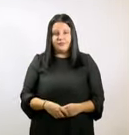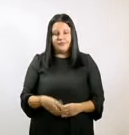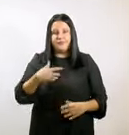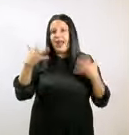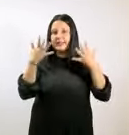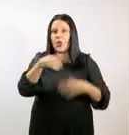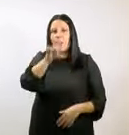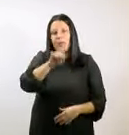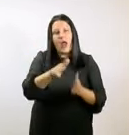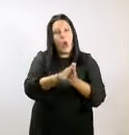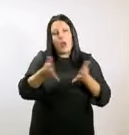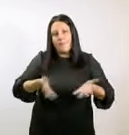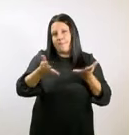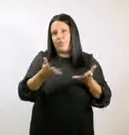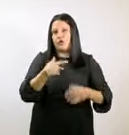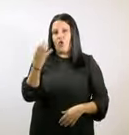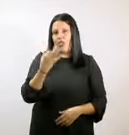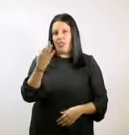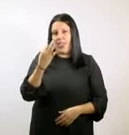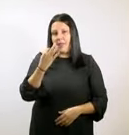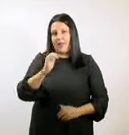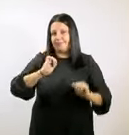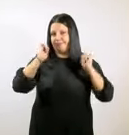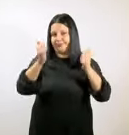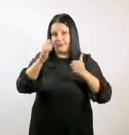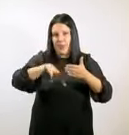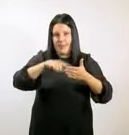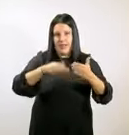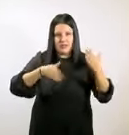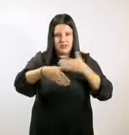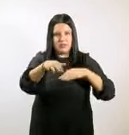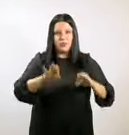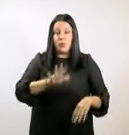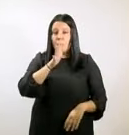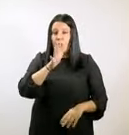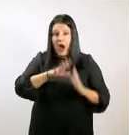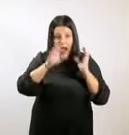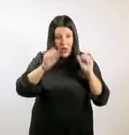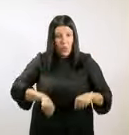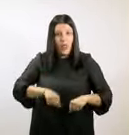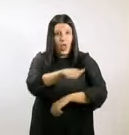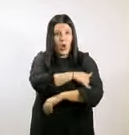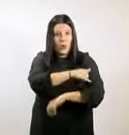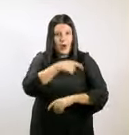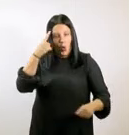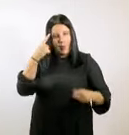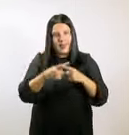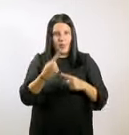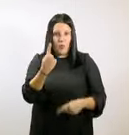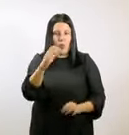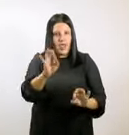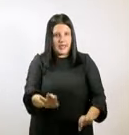importante en los próximos meses. Era uno de los objetivos de nuestro acuerdo de gobierno y estoy segura de que se